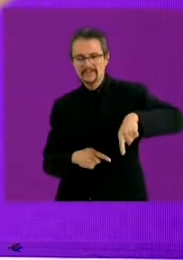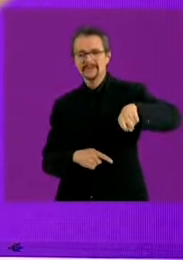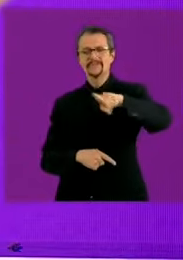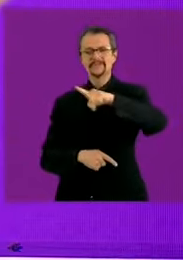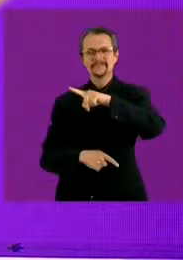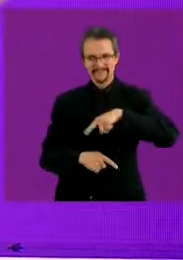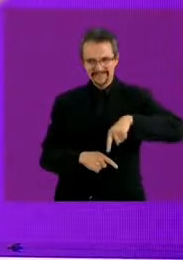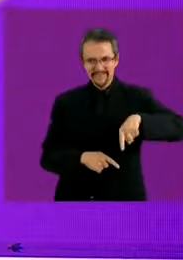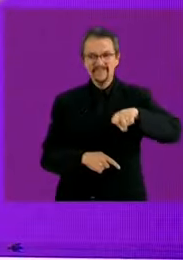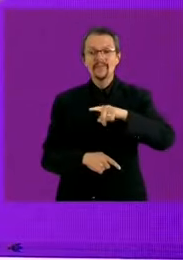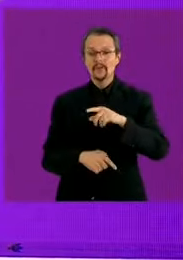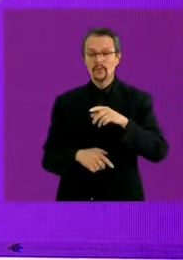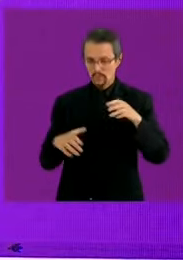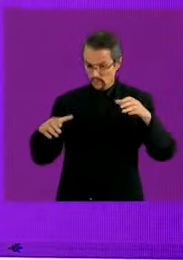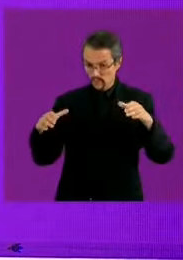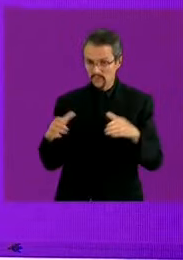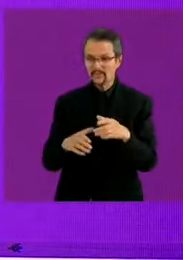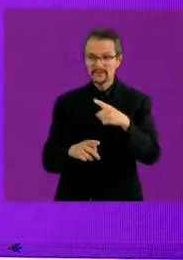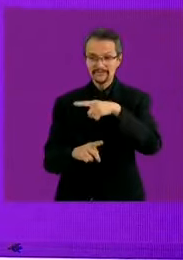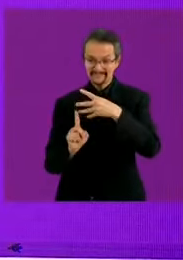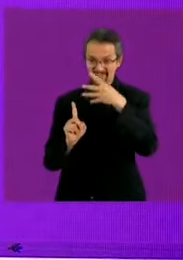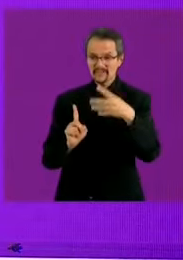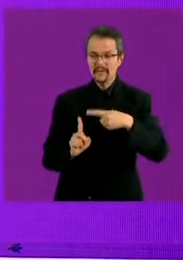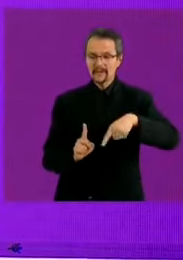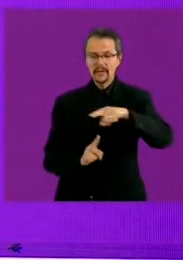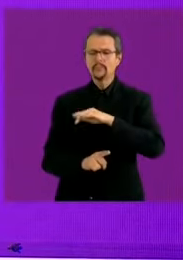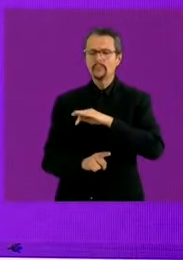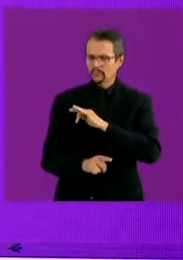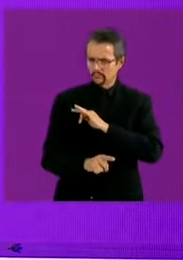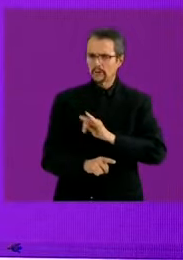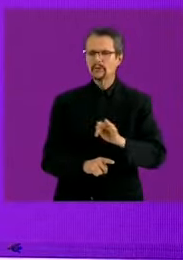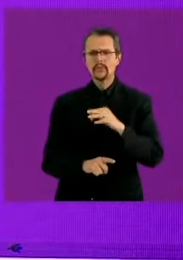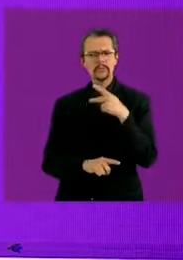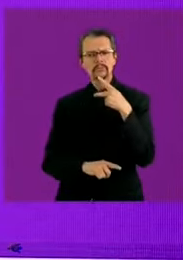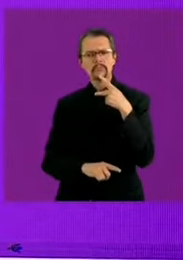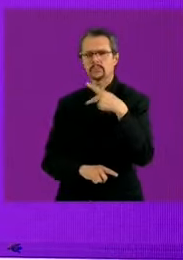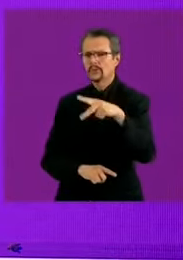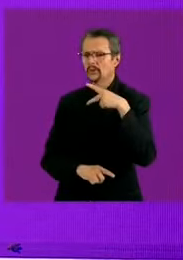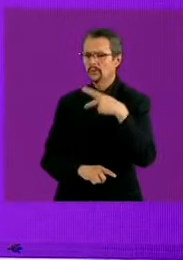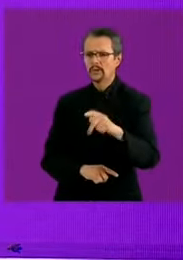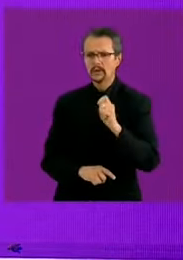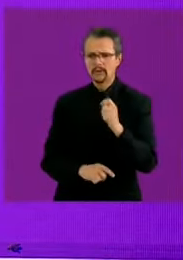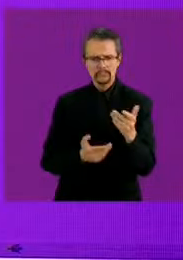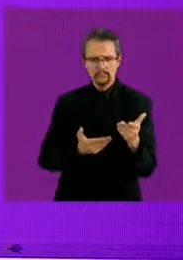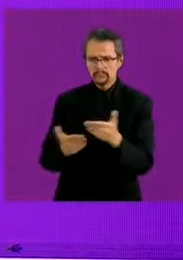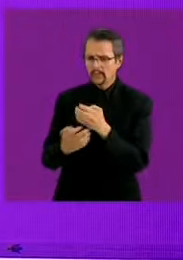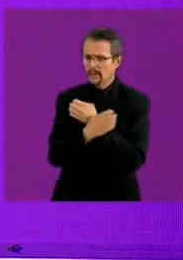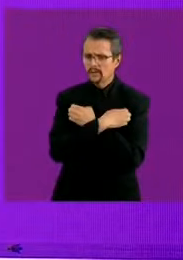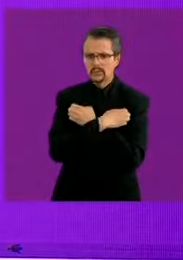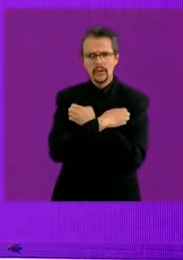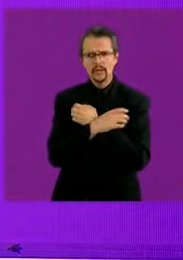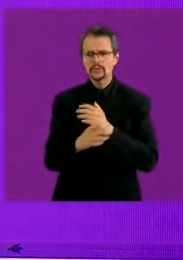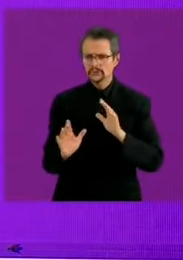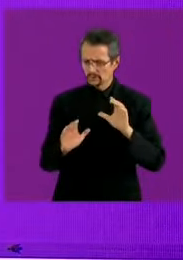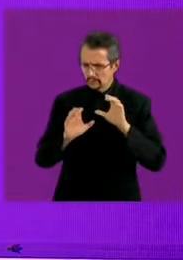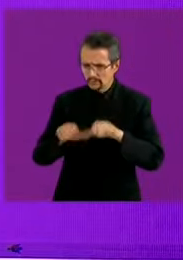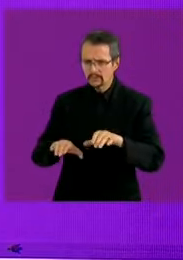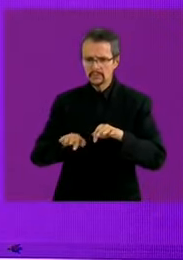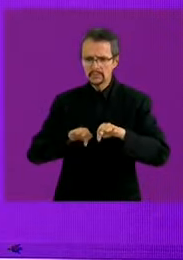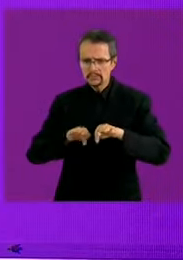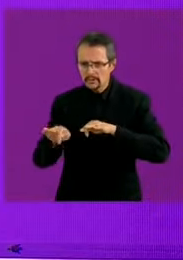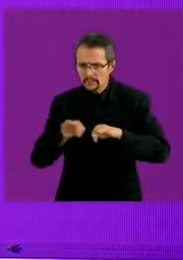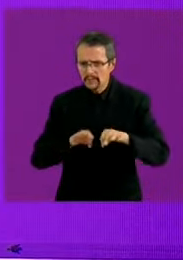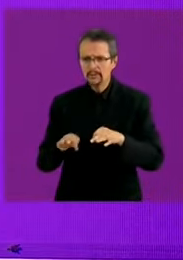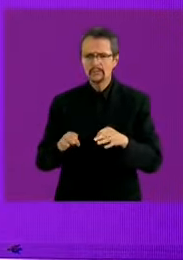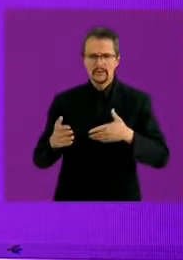parte de la comunidad LGBTIQ+, puedan desarrollar actividades de educación de empleo de diversión en lugares realmente